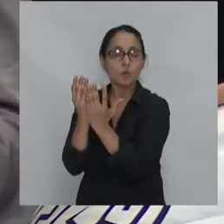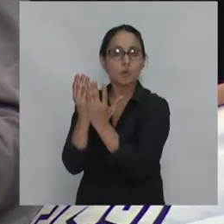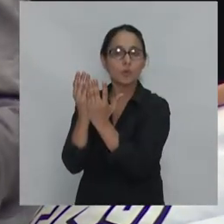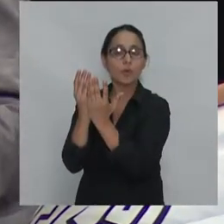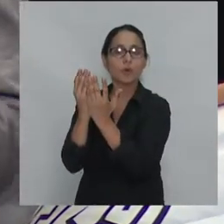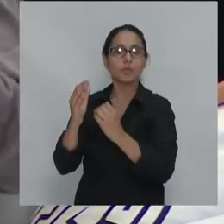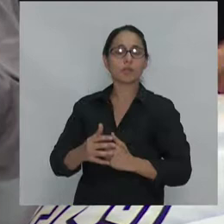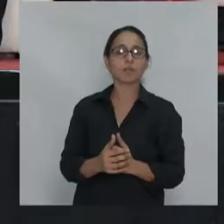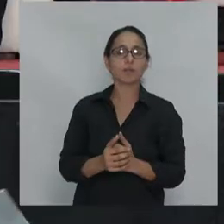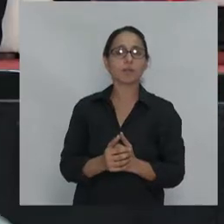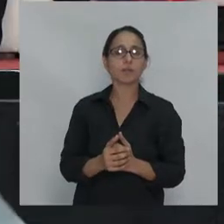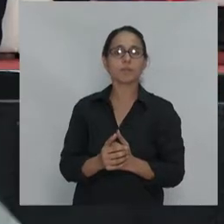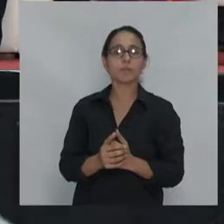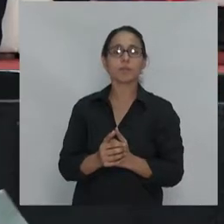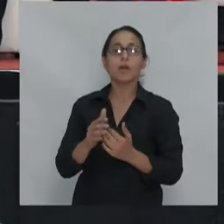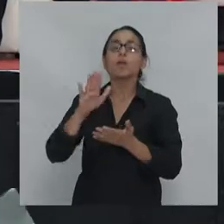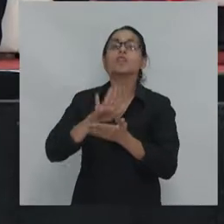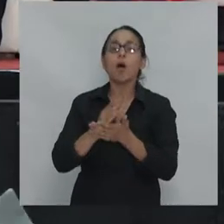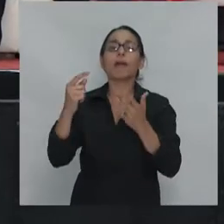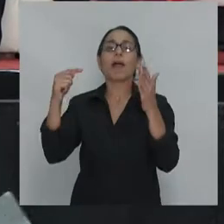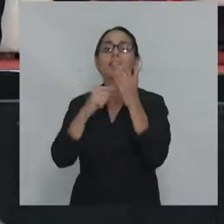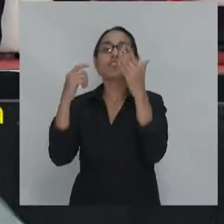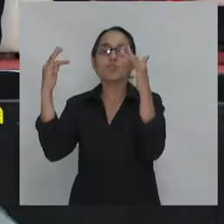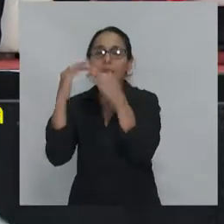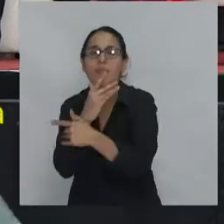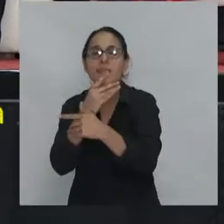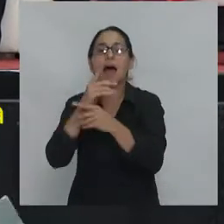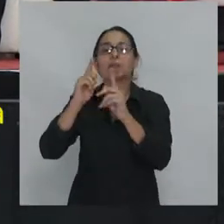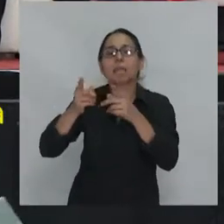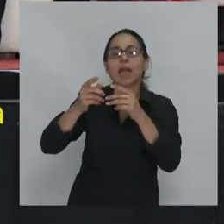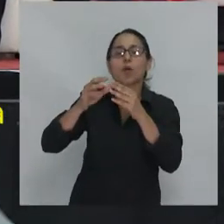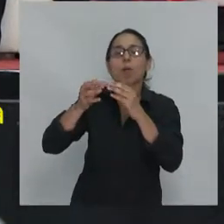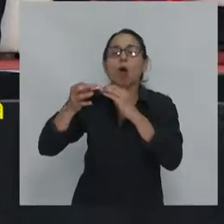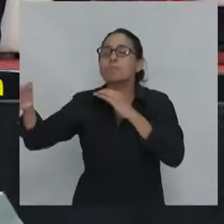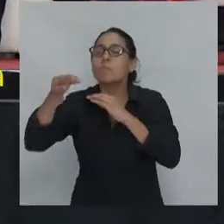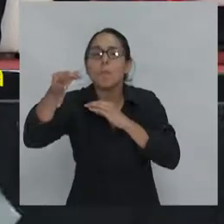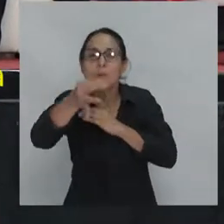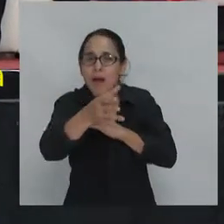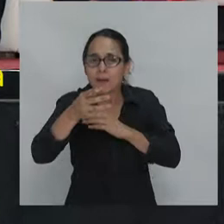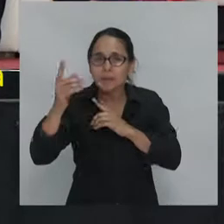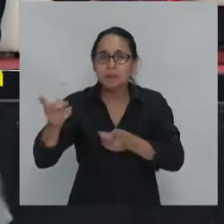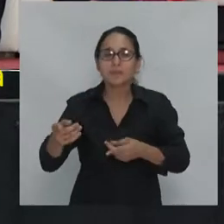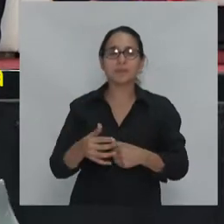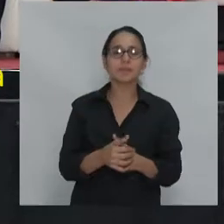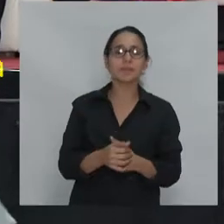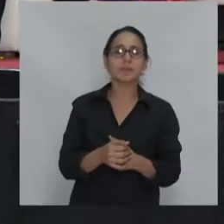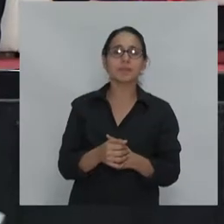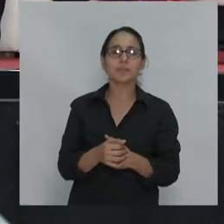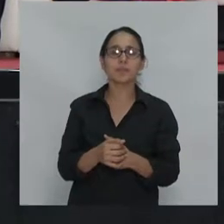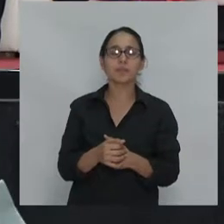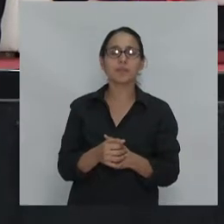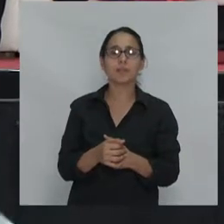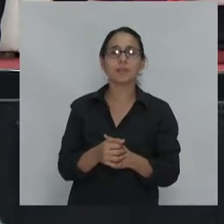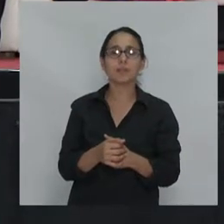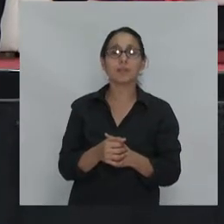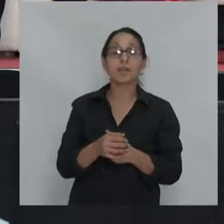y irracionalidad del mundo Trump abre también espacios